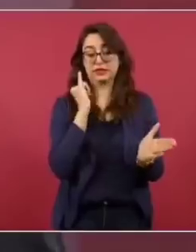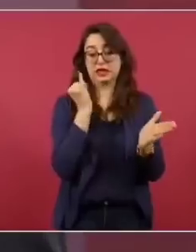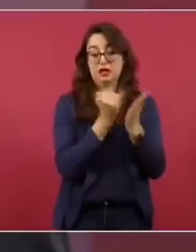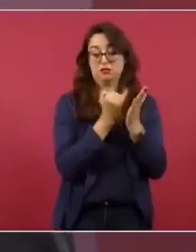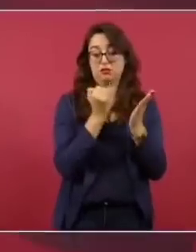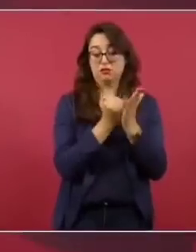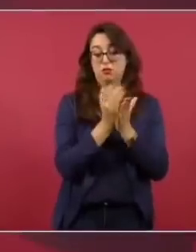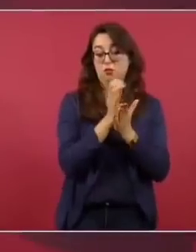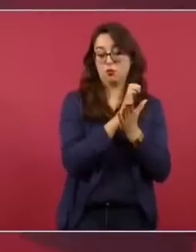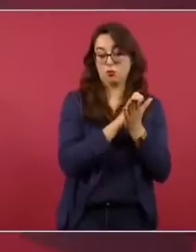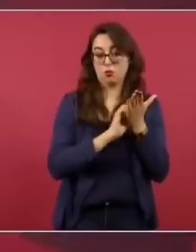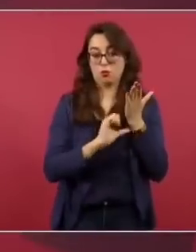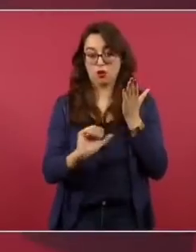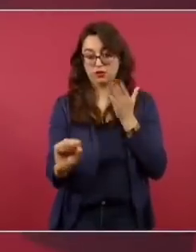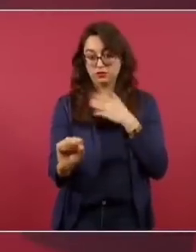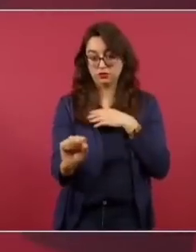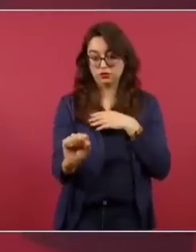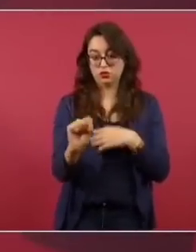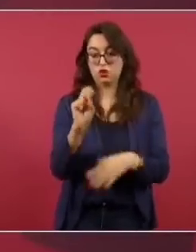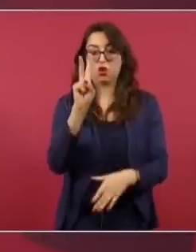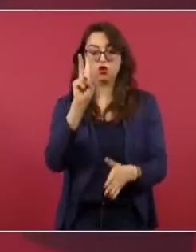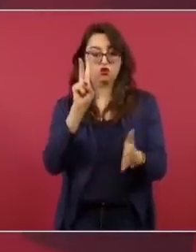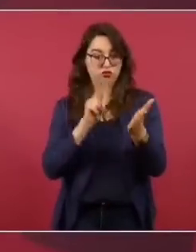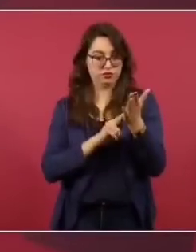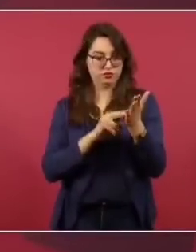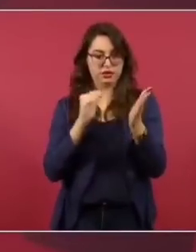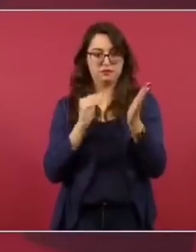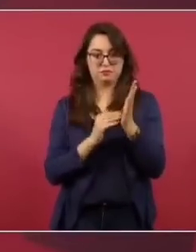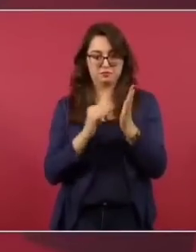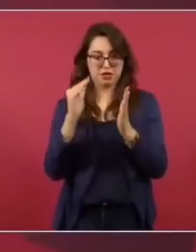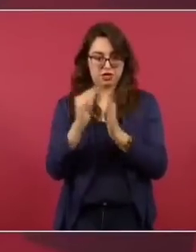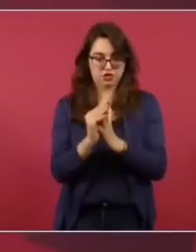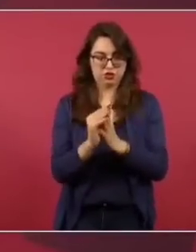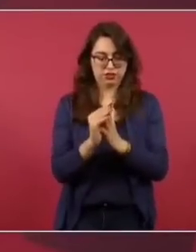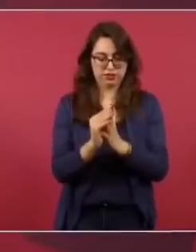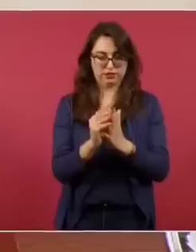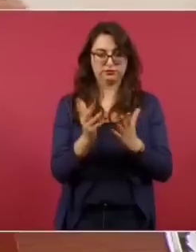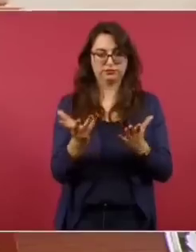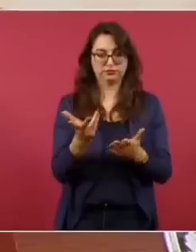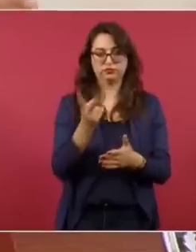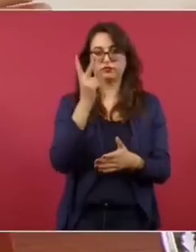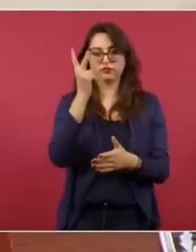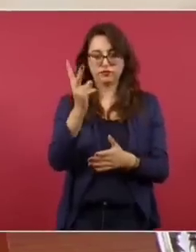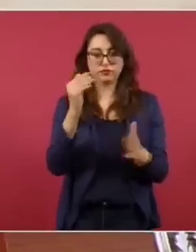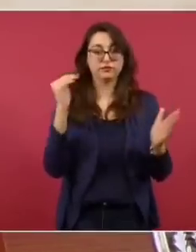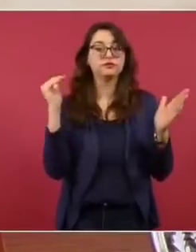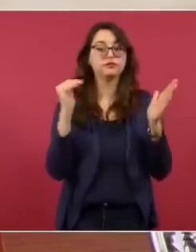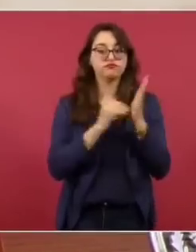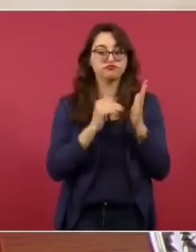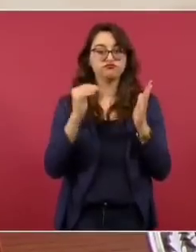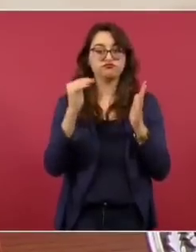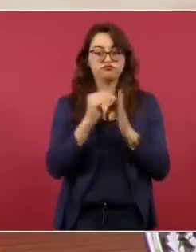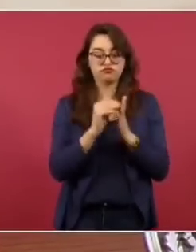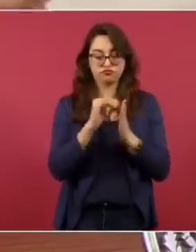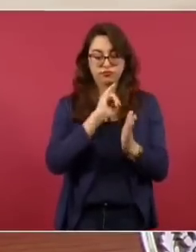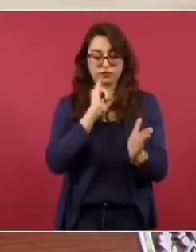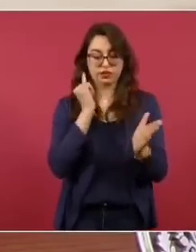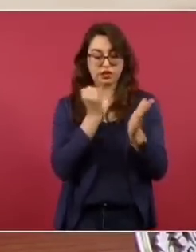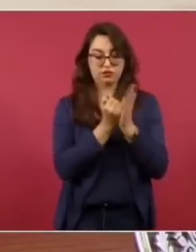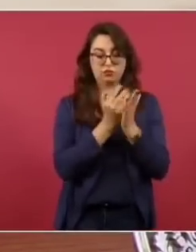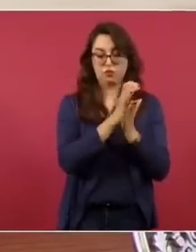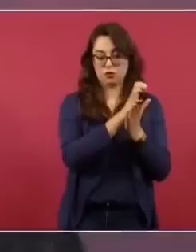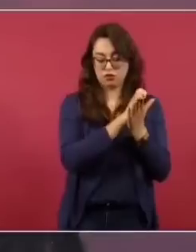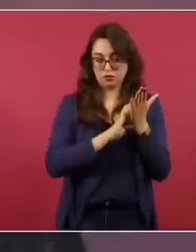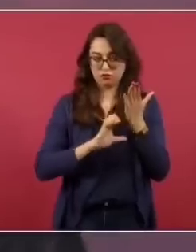de impuestos, o dos mil millones de impuestos para la